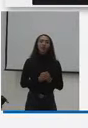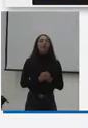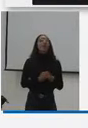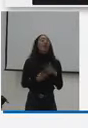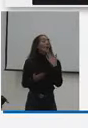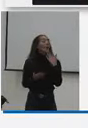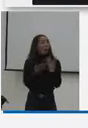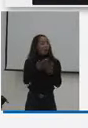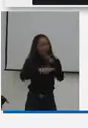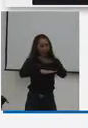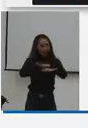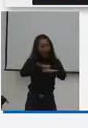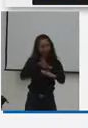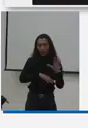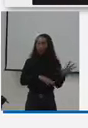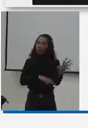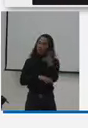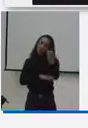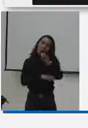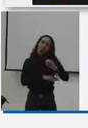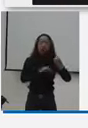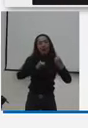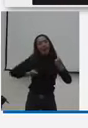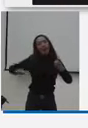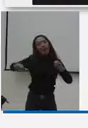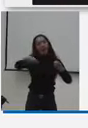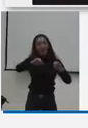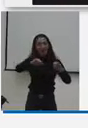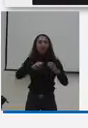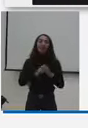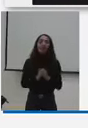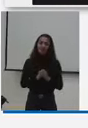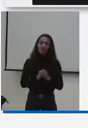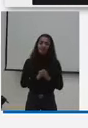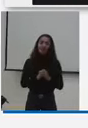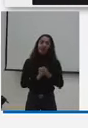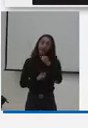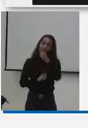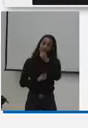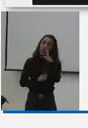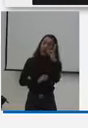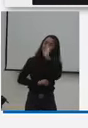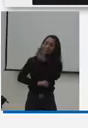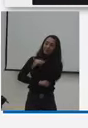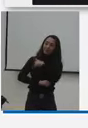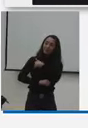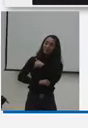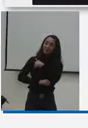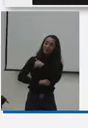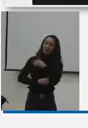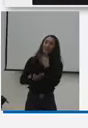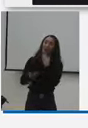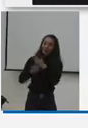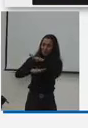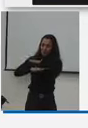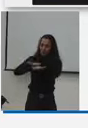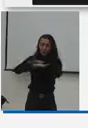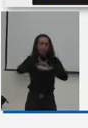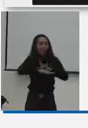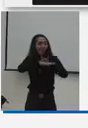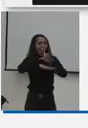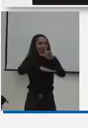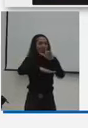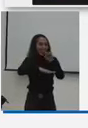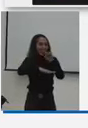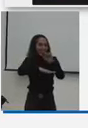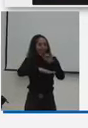tardes, Sebastián. Buenas tardes para todos y para todas. Para el señor ministro, para la doctora Lina María